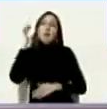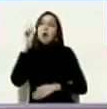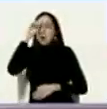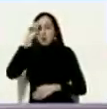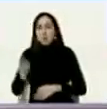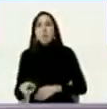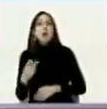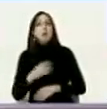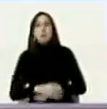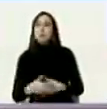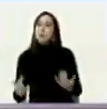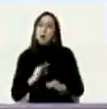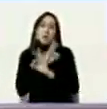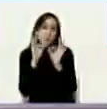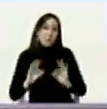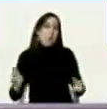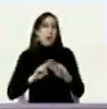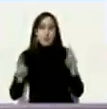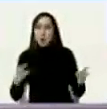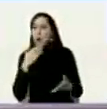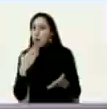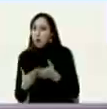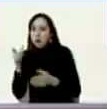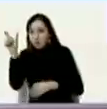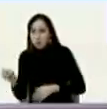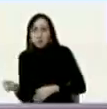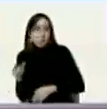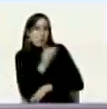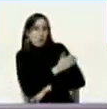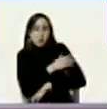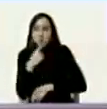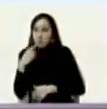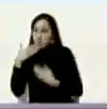CNE es un gesto de paz que le agradezco a Carlos Ocarige de aquí